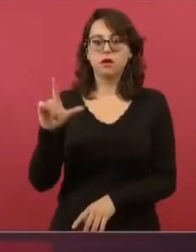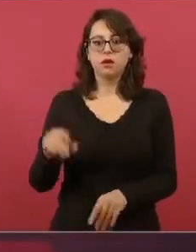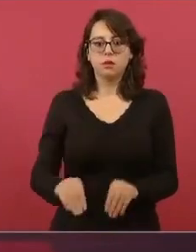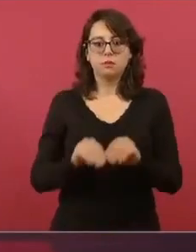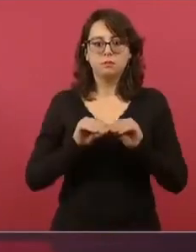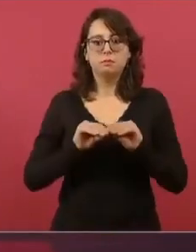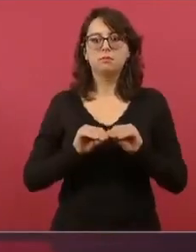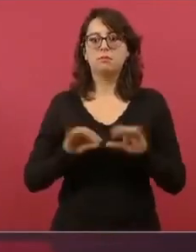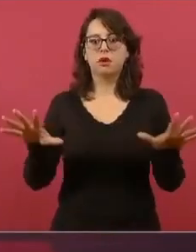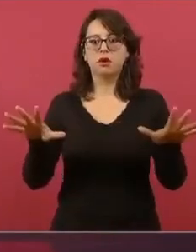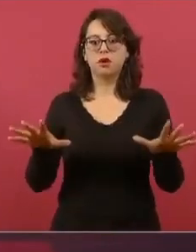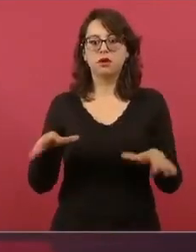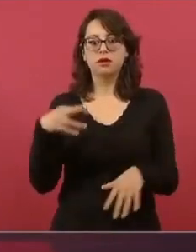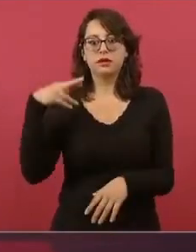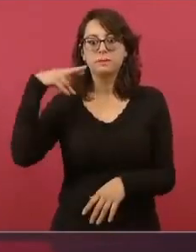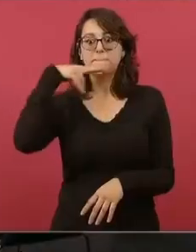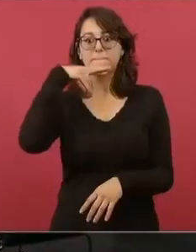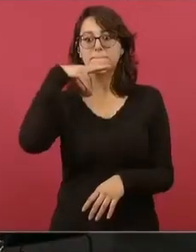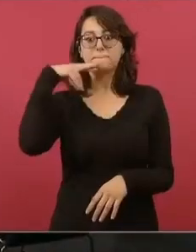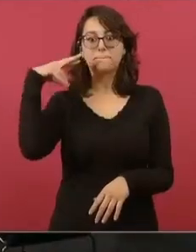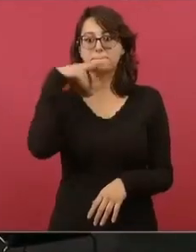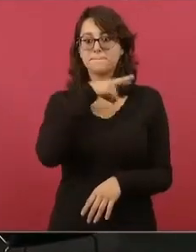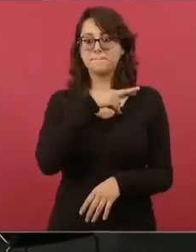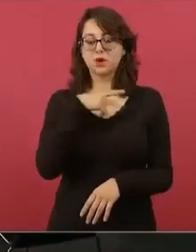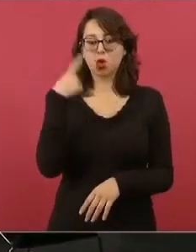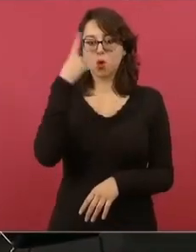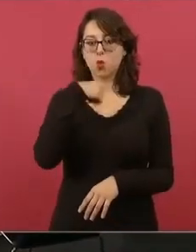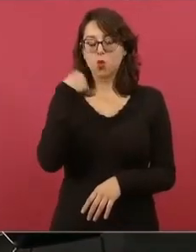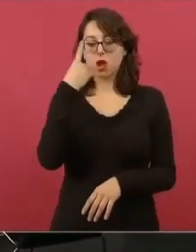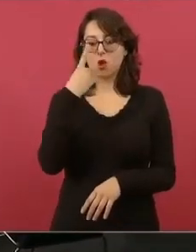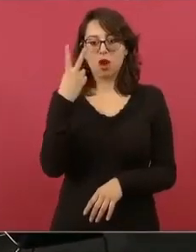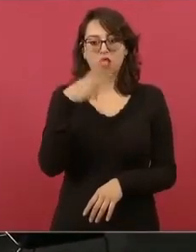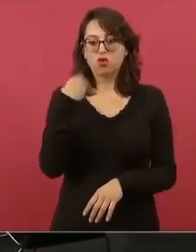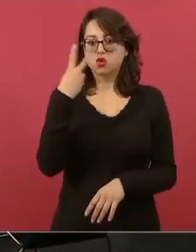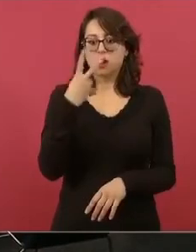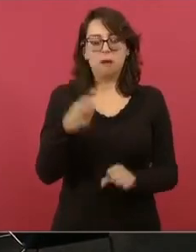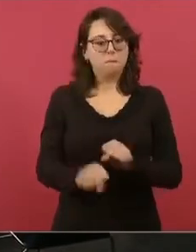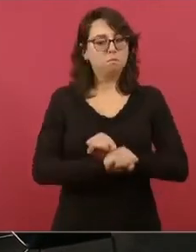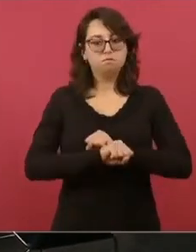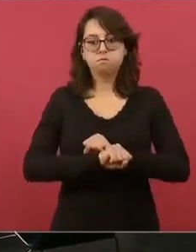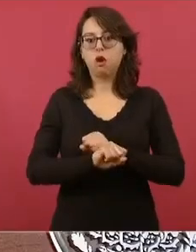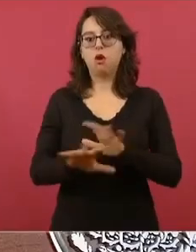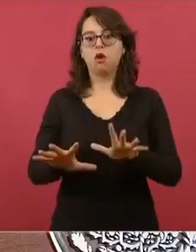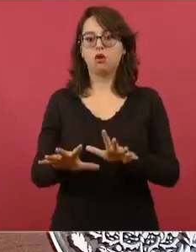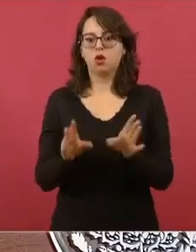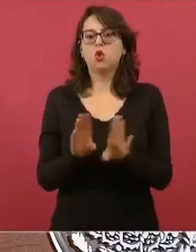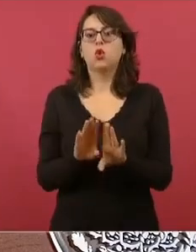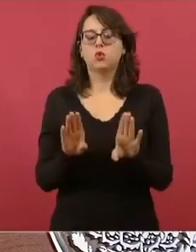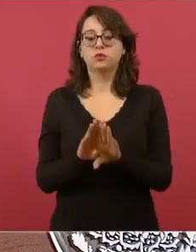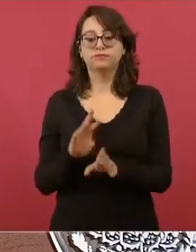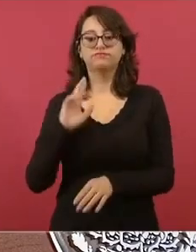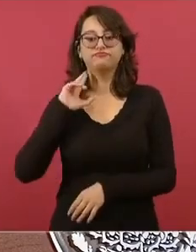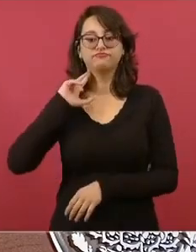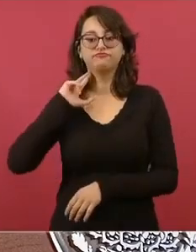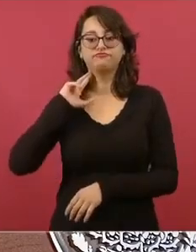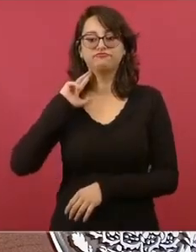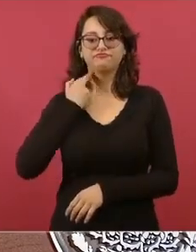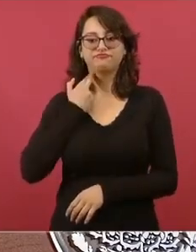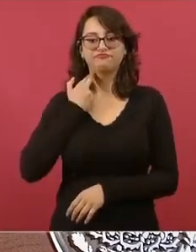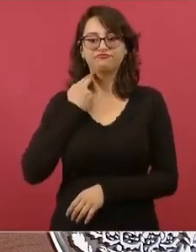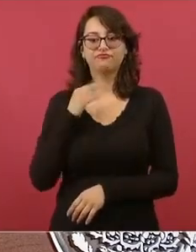lo hacen así, en una hora, dos horas, todo artificial.